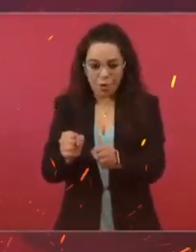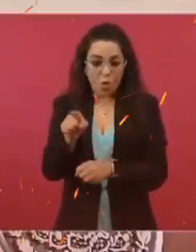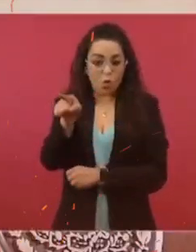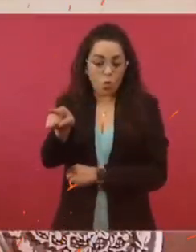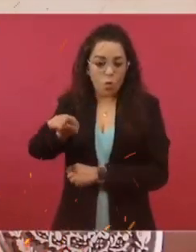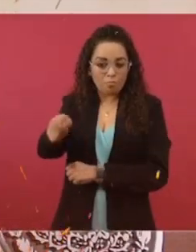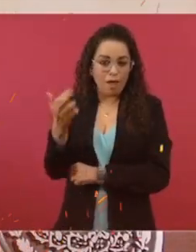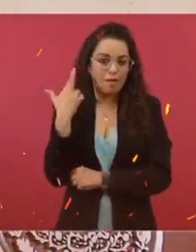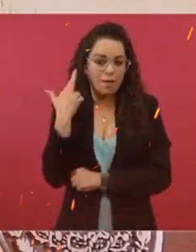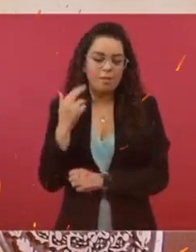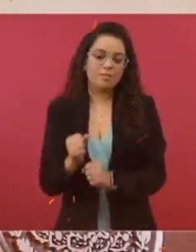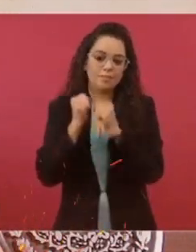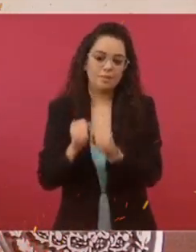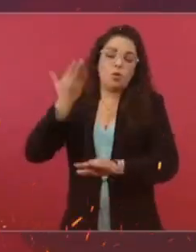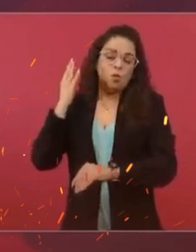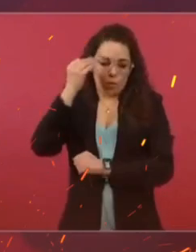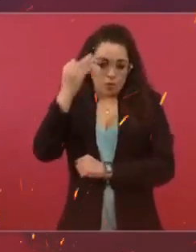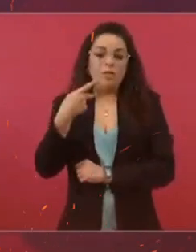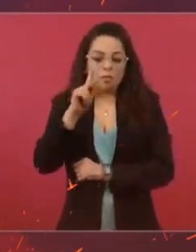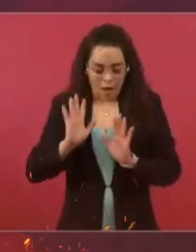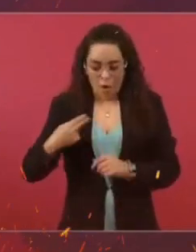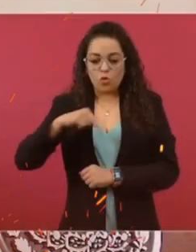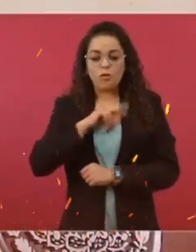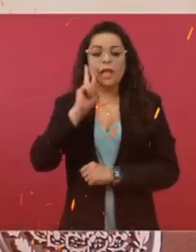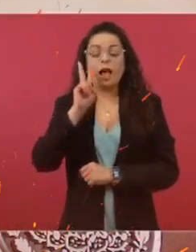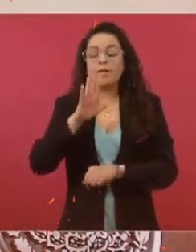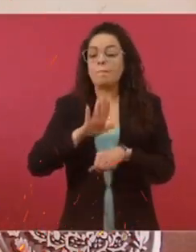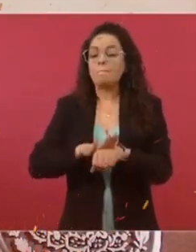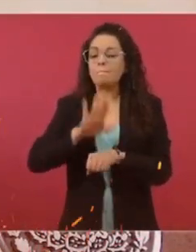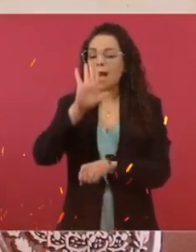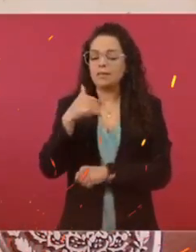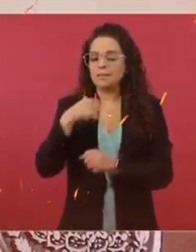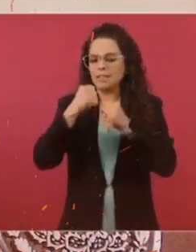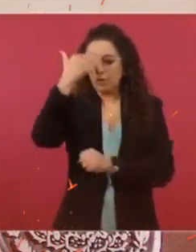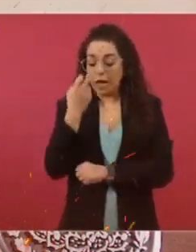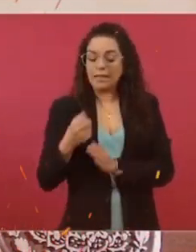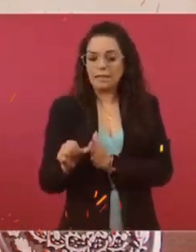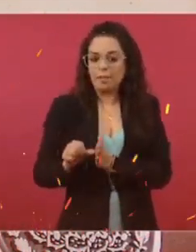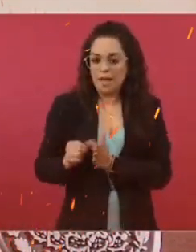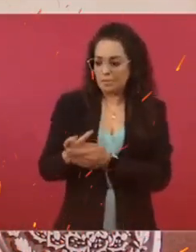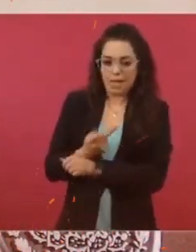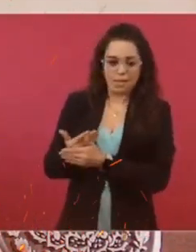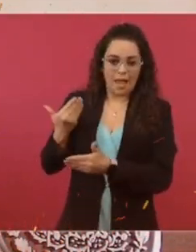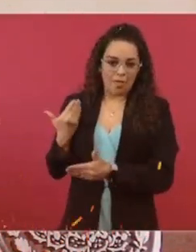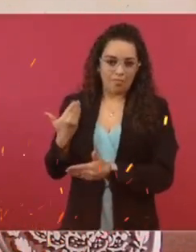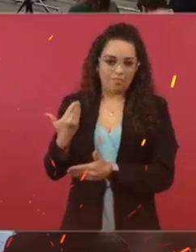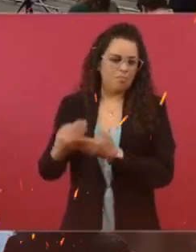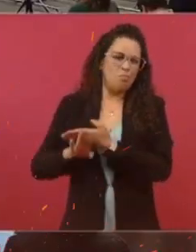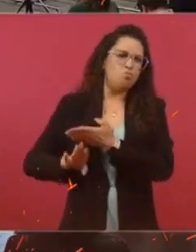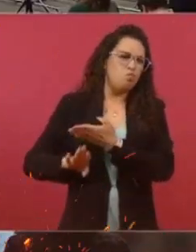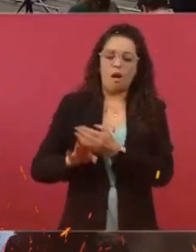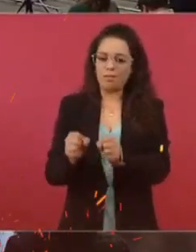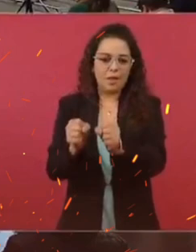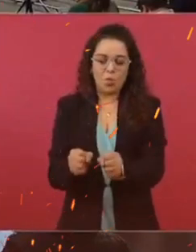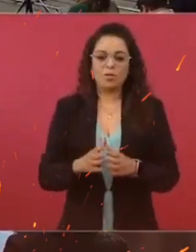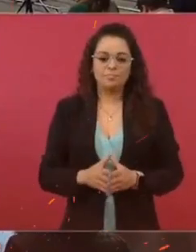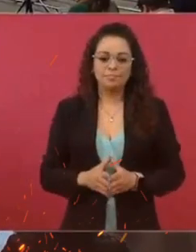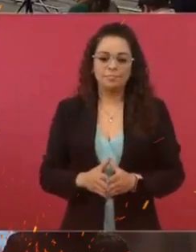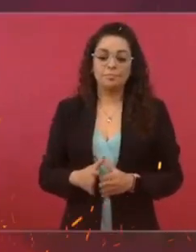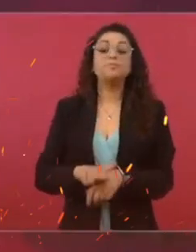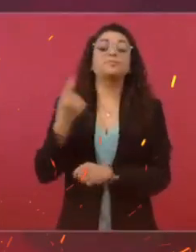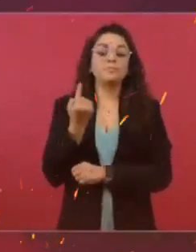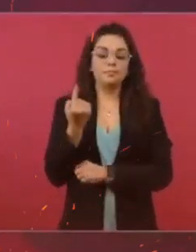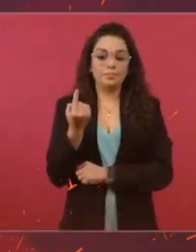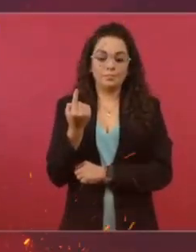se dedicó a atacarnos, pero más en este mes porque pensaban que iban a impactar en la